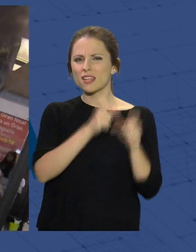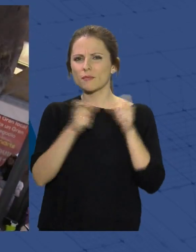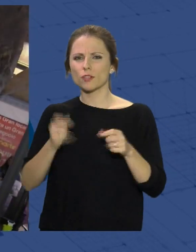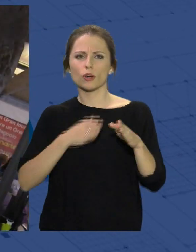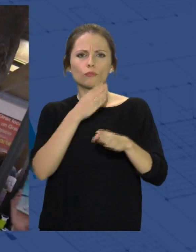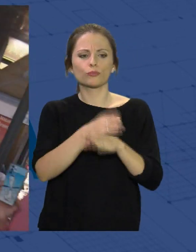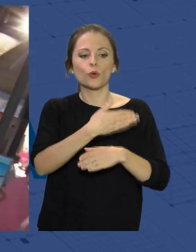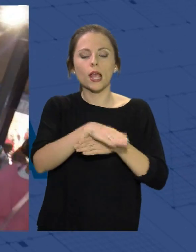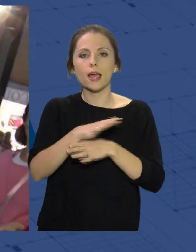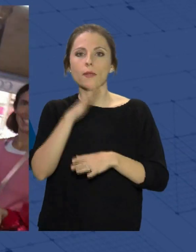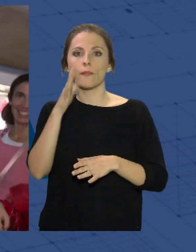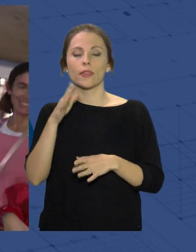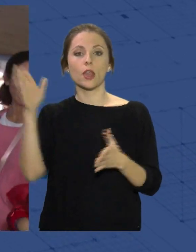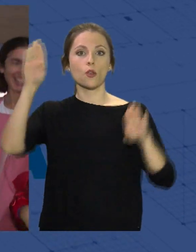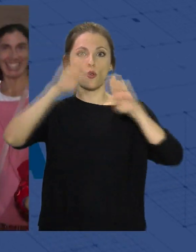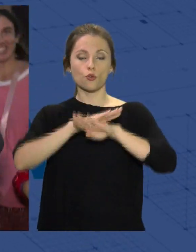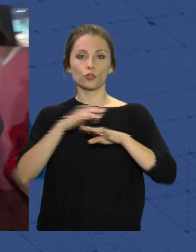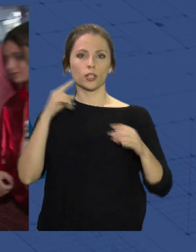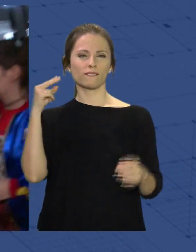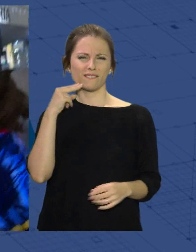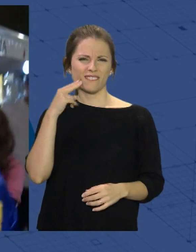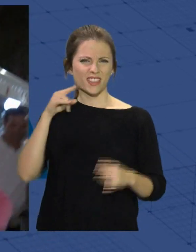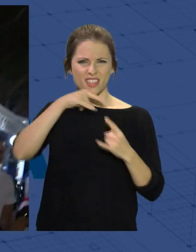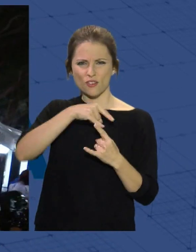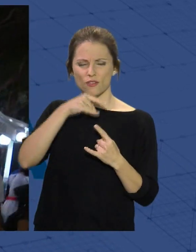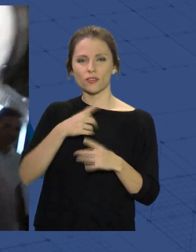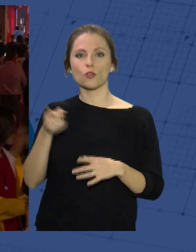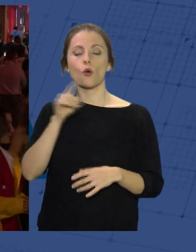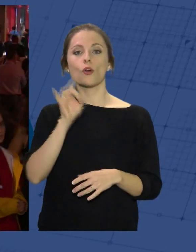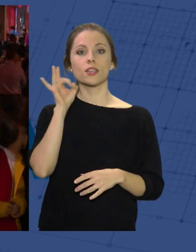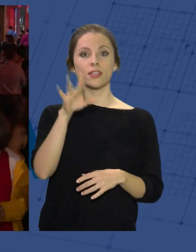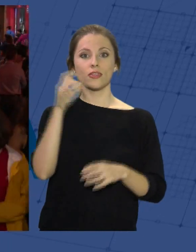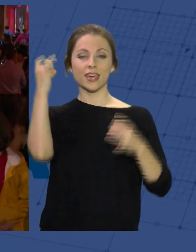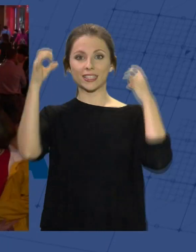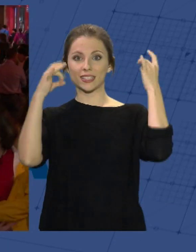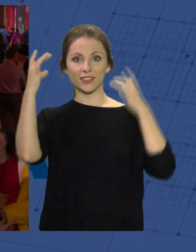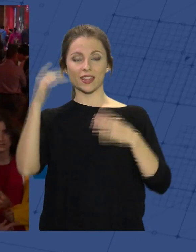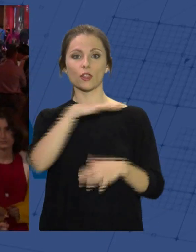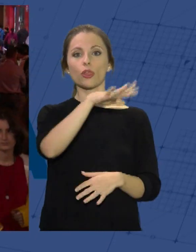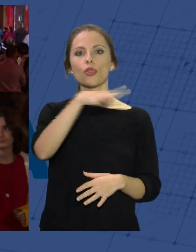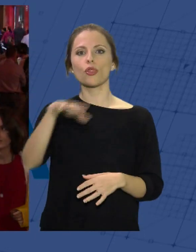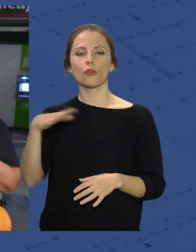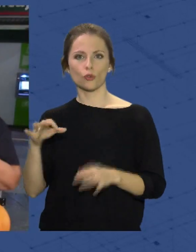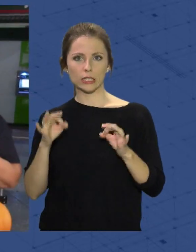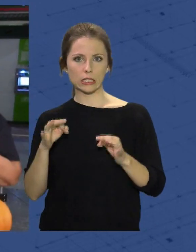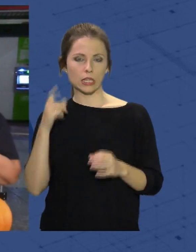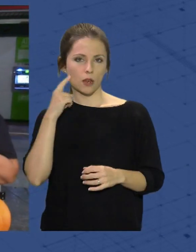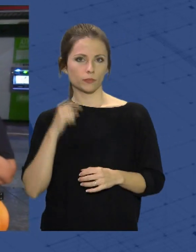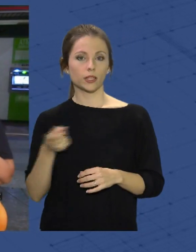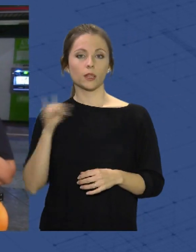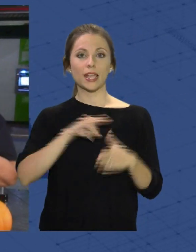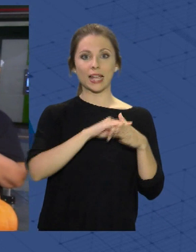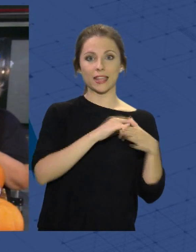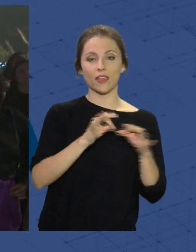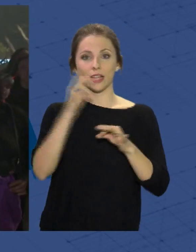terrorífica de apoyo al comercio y a la hostelería local, con más de una quincena de actividades repartidas en siete escenarios del centro de la ciudad, además de La Cañada, El